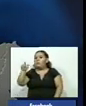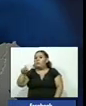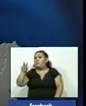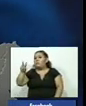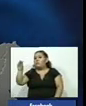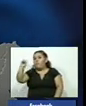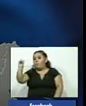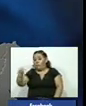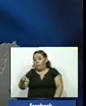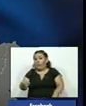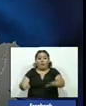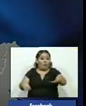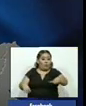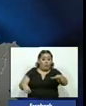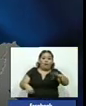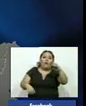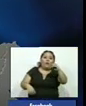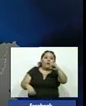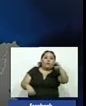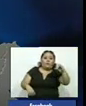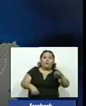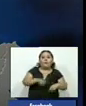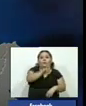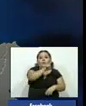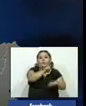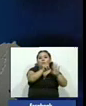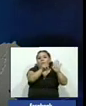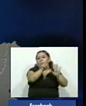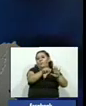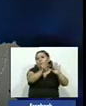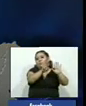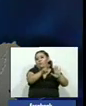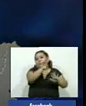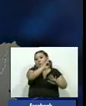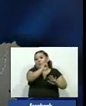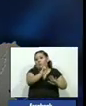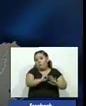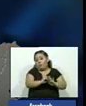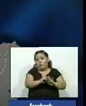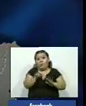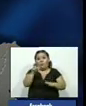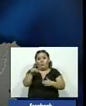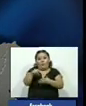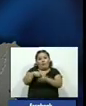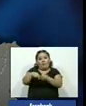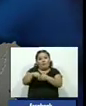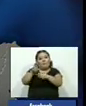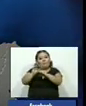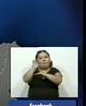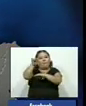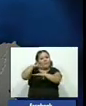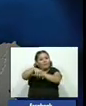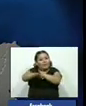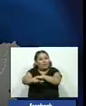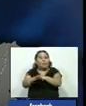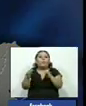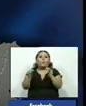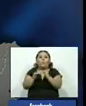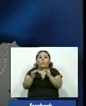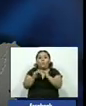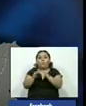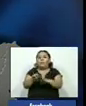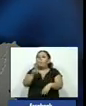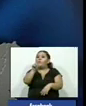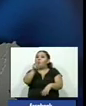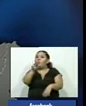% la zona occidental 16.7% y la zona paracentral recibió el equivalente al